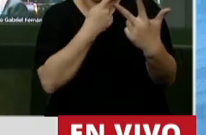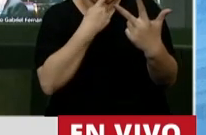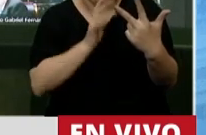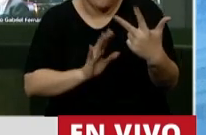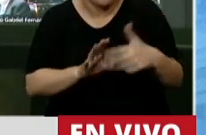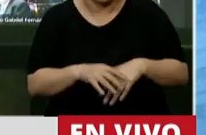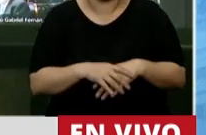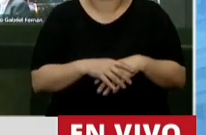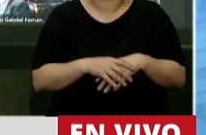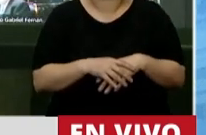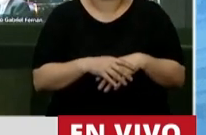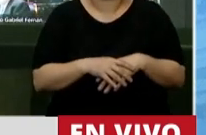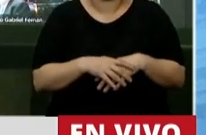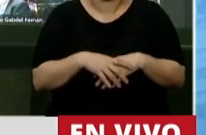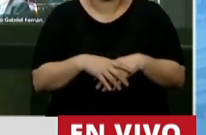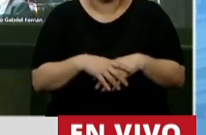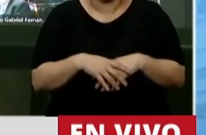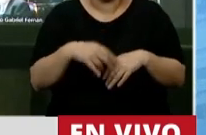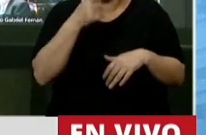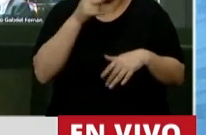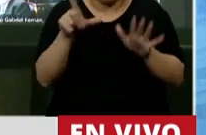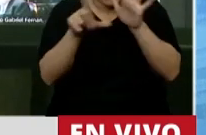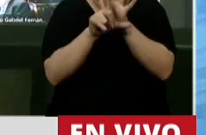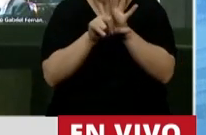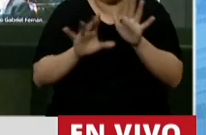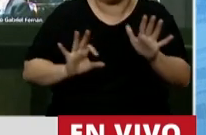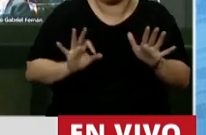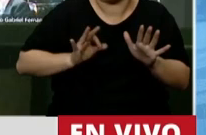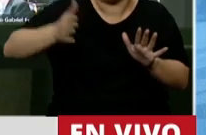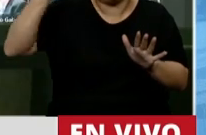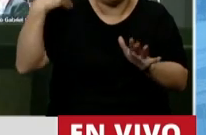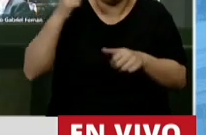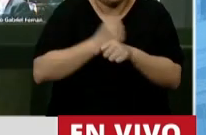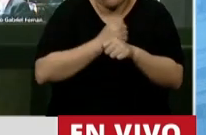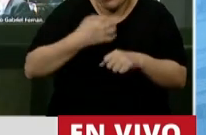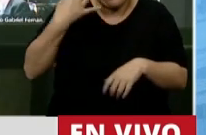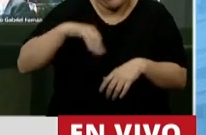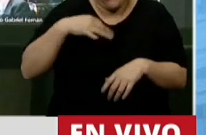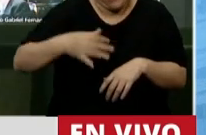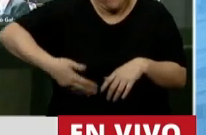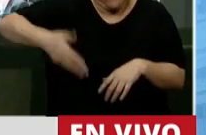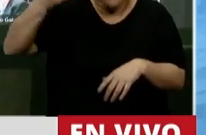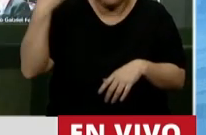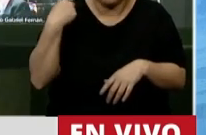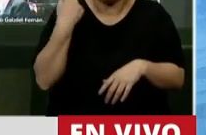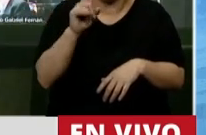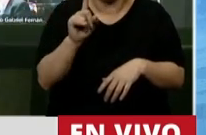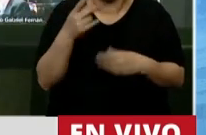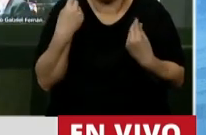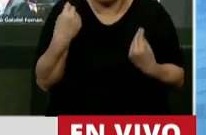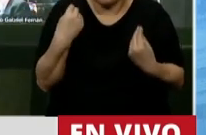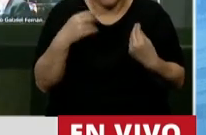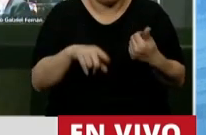por qué hubiera sido bueno que esta ley estuviera ya hace años vigente. Primero, con respecto a la energía